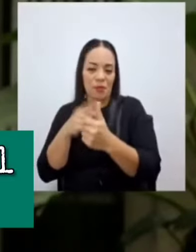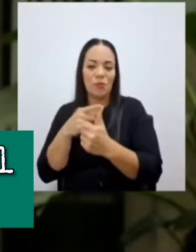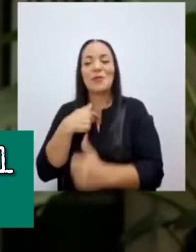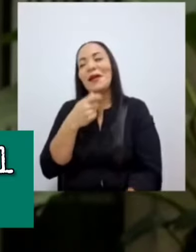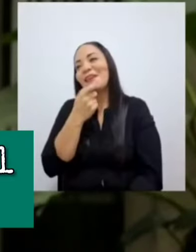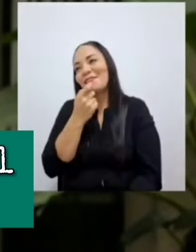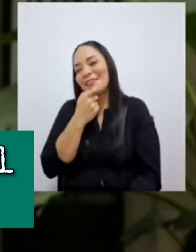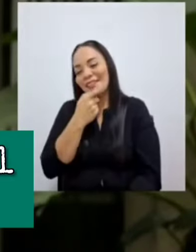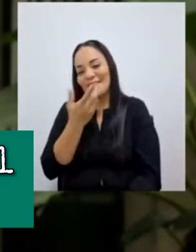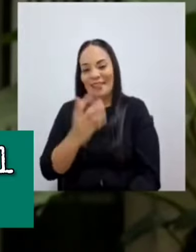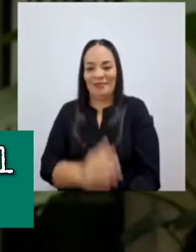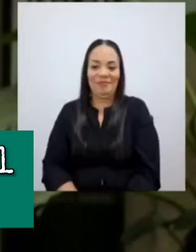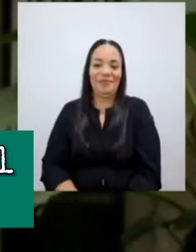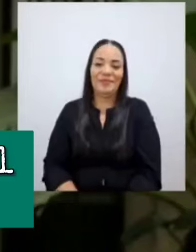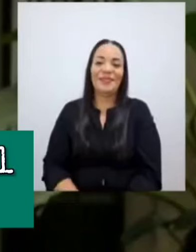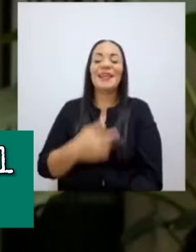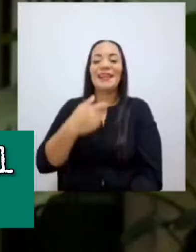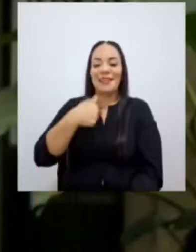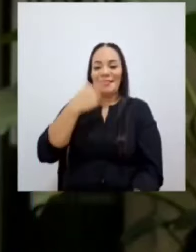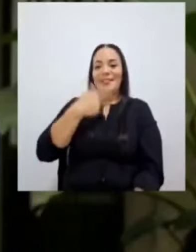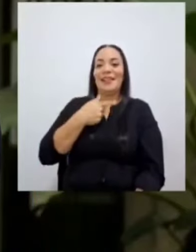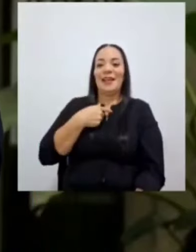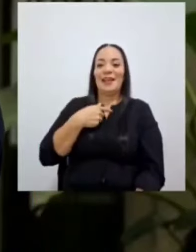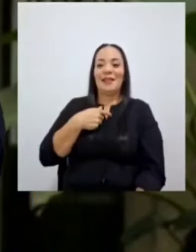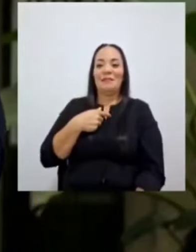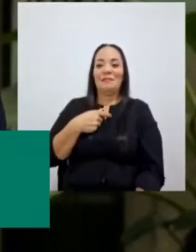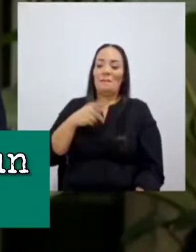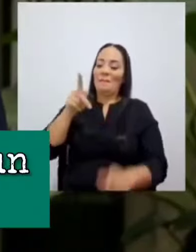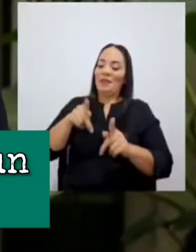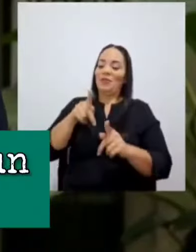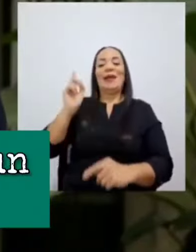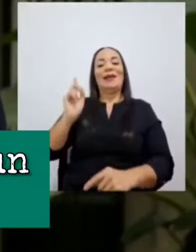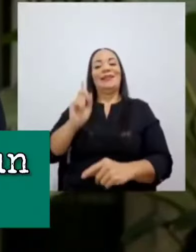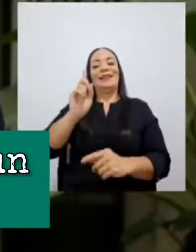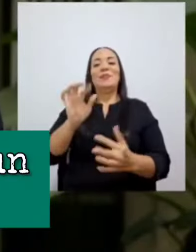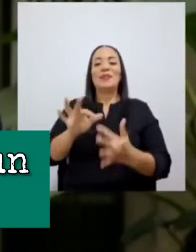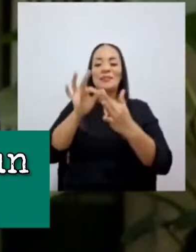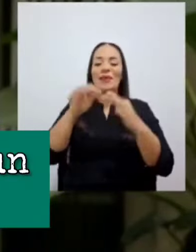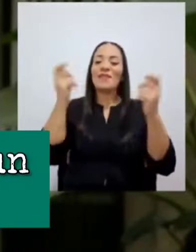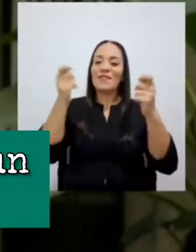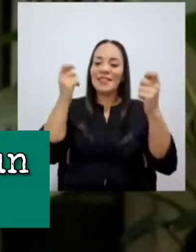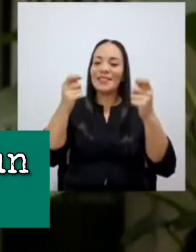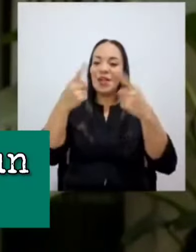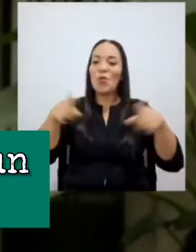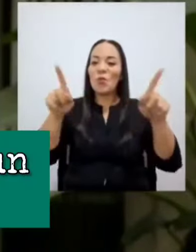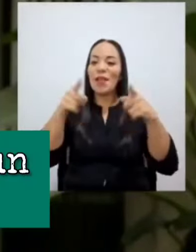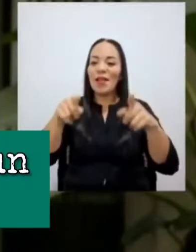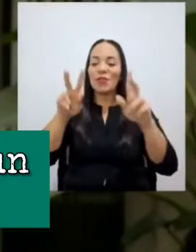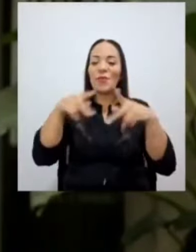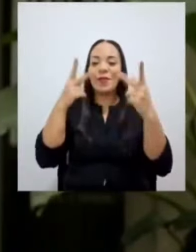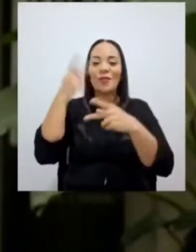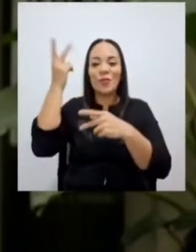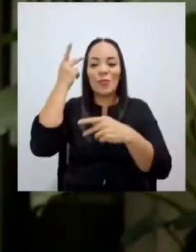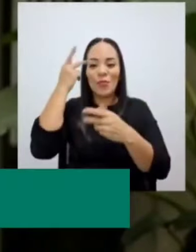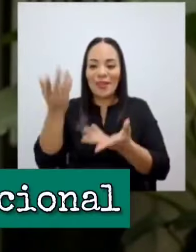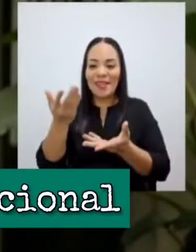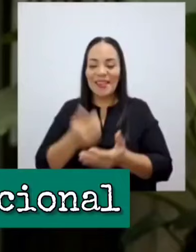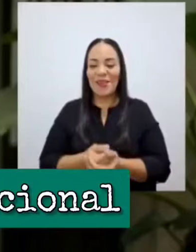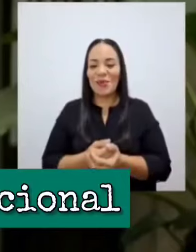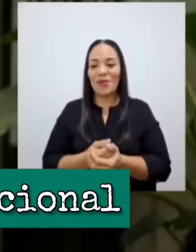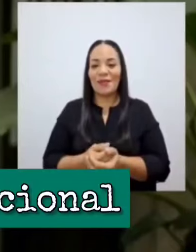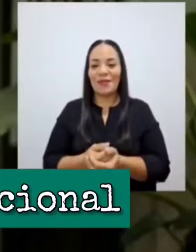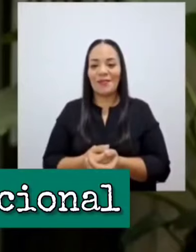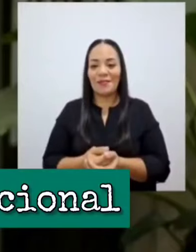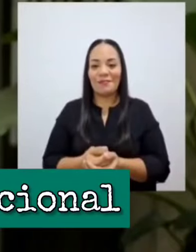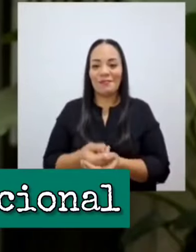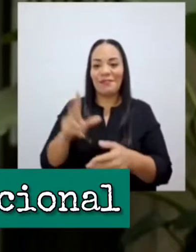ser el personaje principal de una fiesta de cumpleaños de un partido político que no pudo